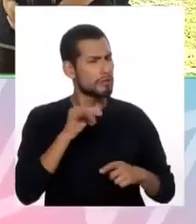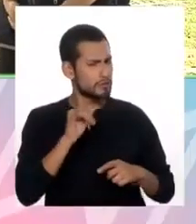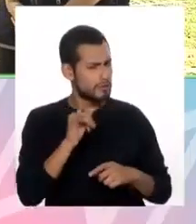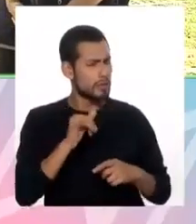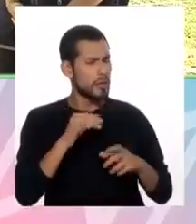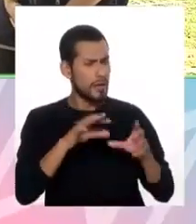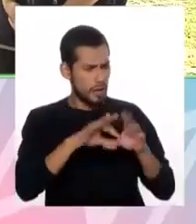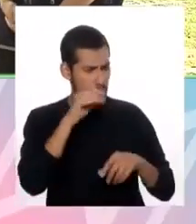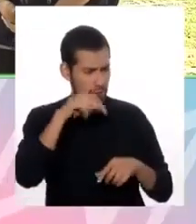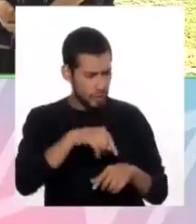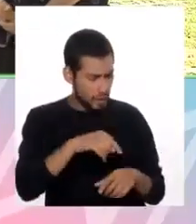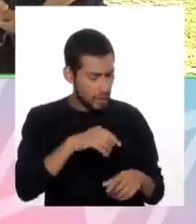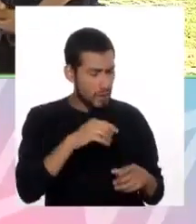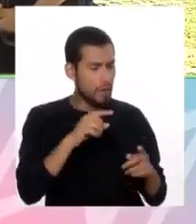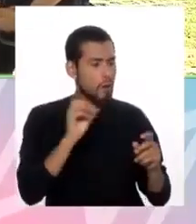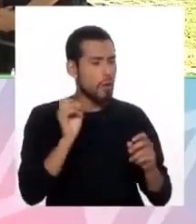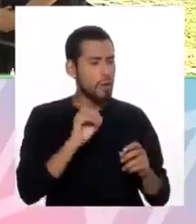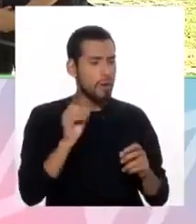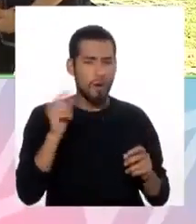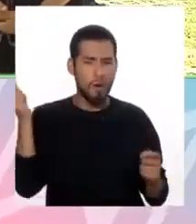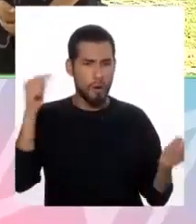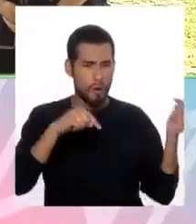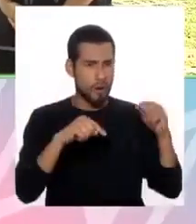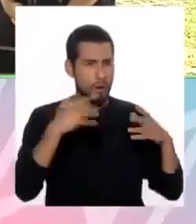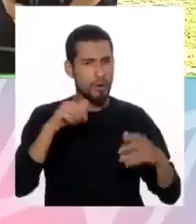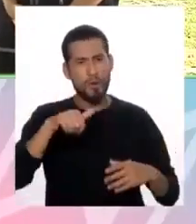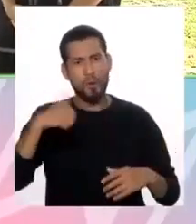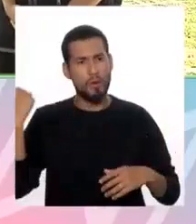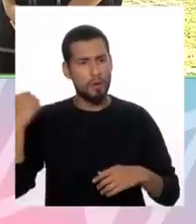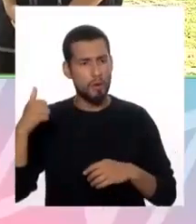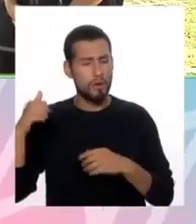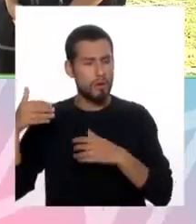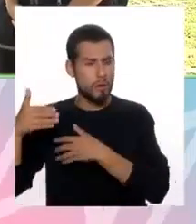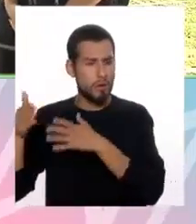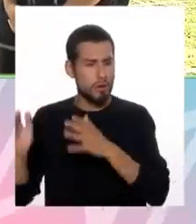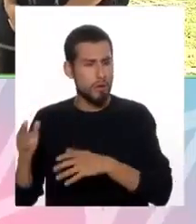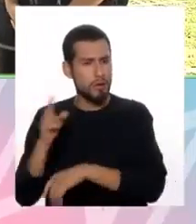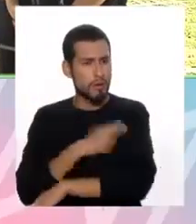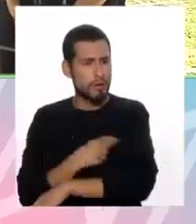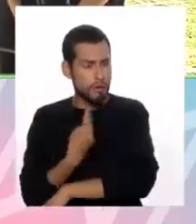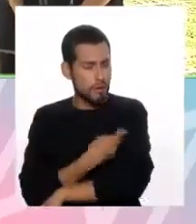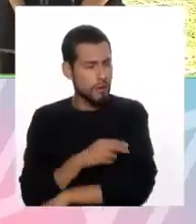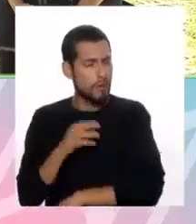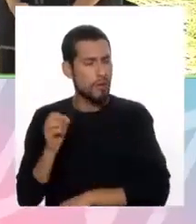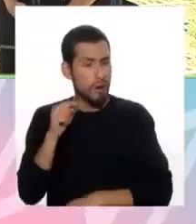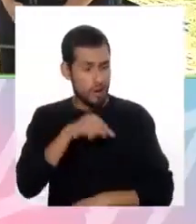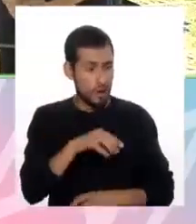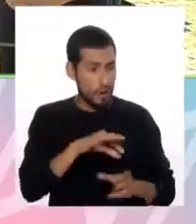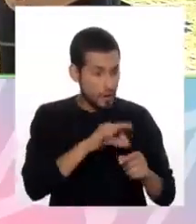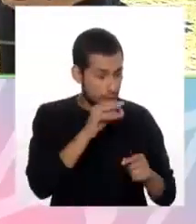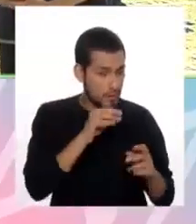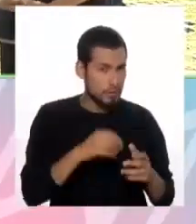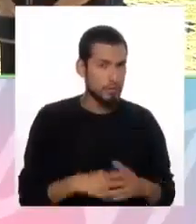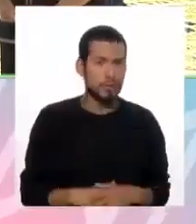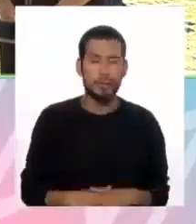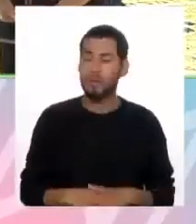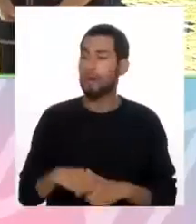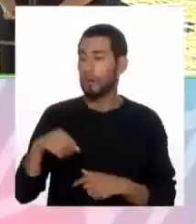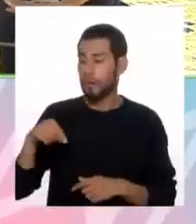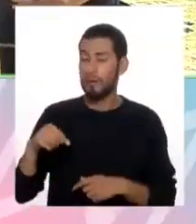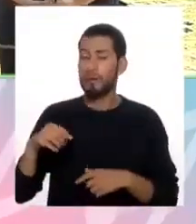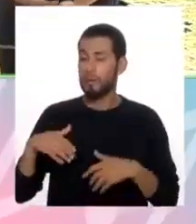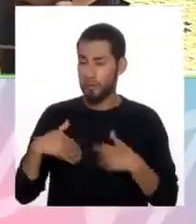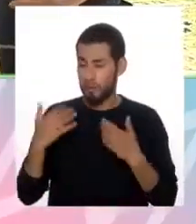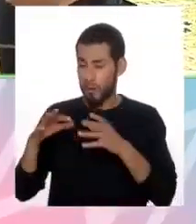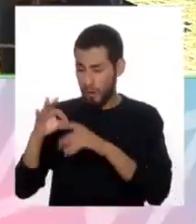diagnostican aquí o vienen ya, digamos, con el diagnóstico de otros centros u hospitales? No, el diagnóstico puede ser dado